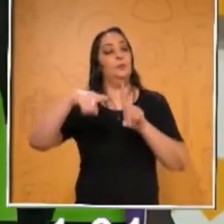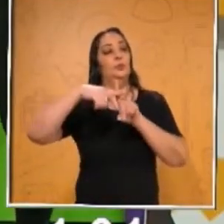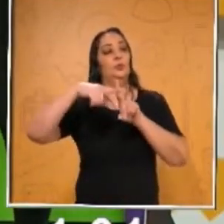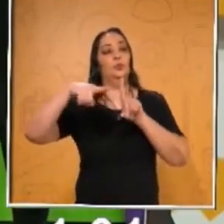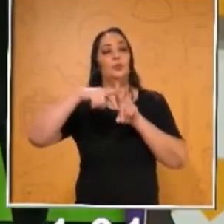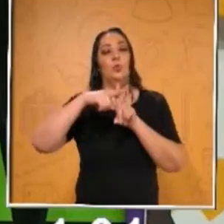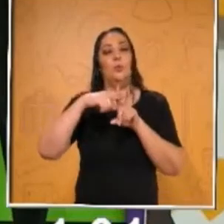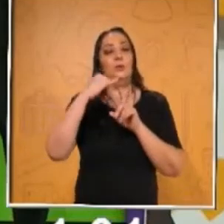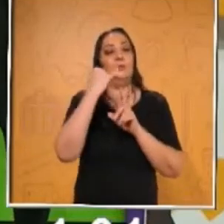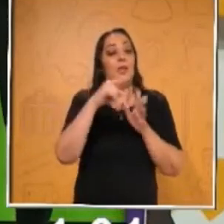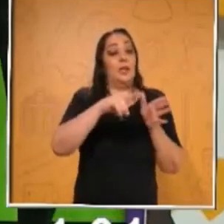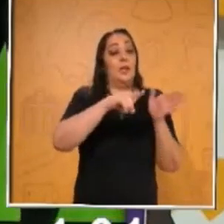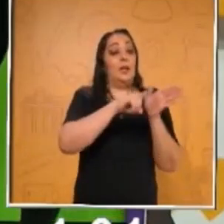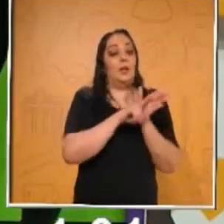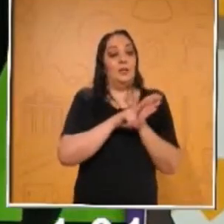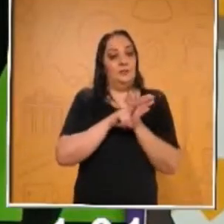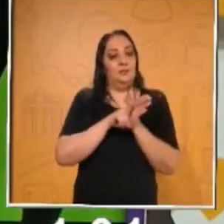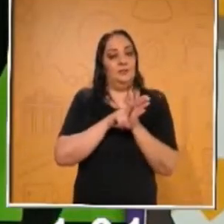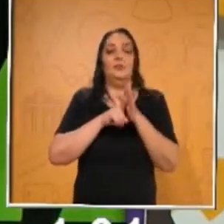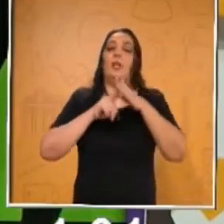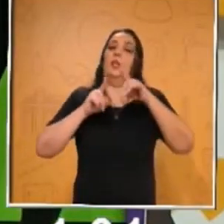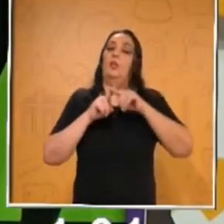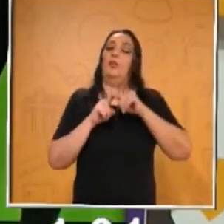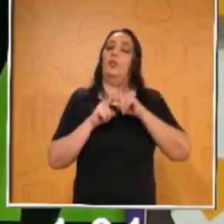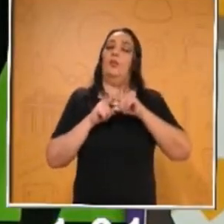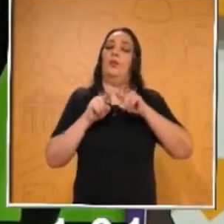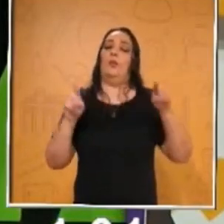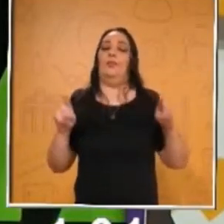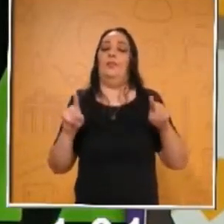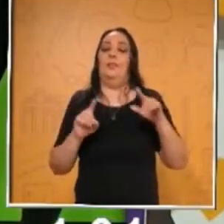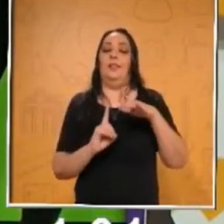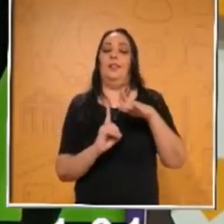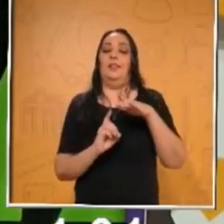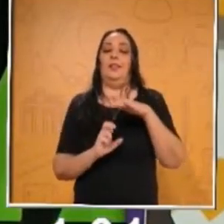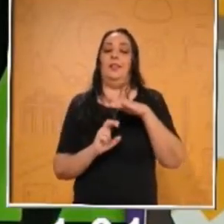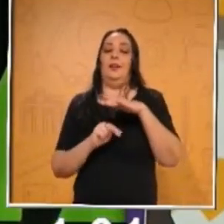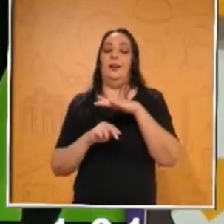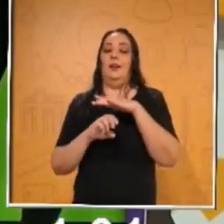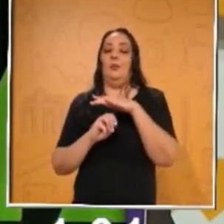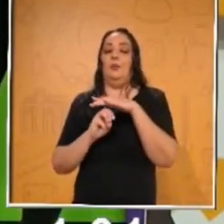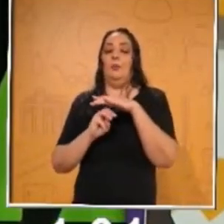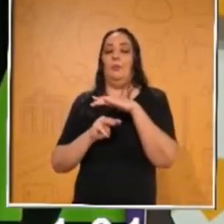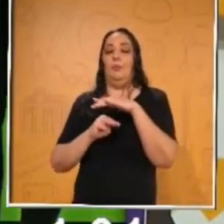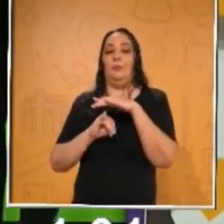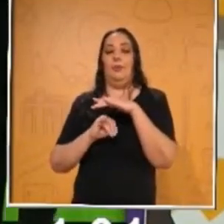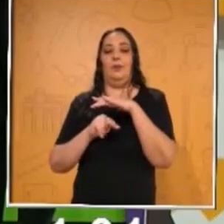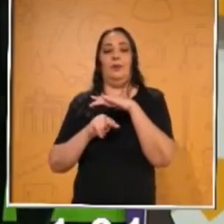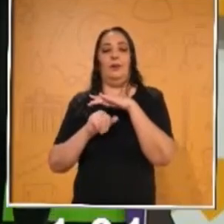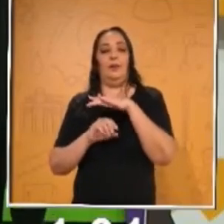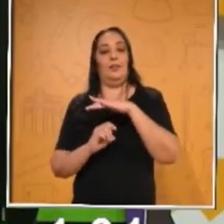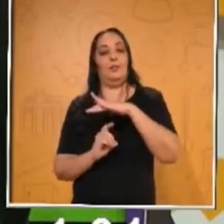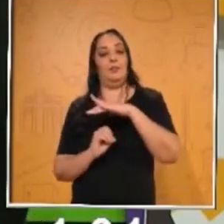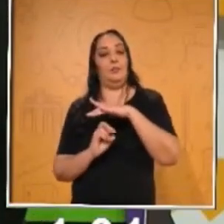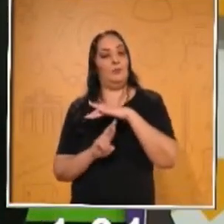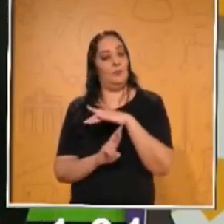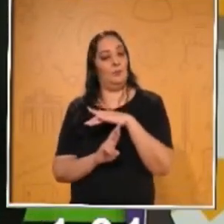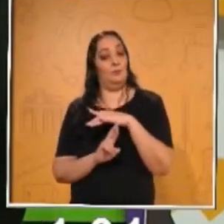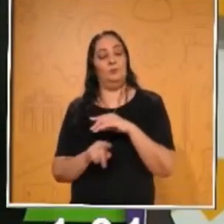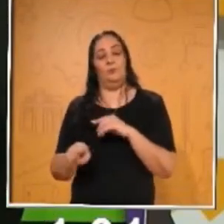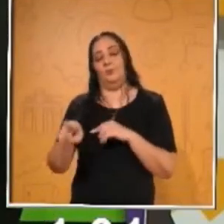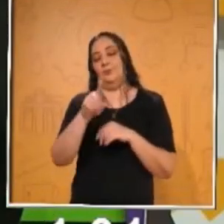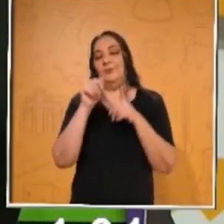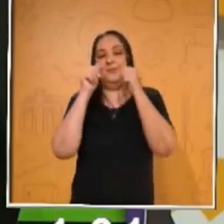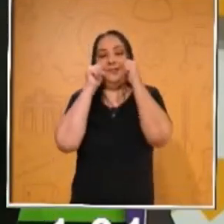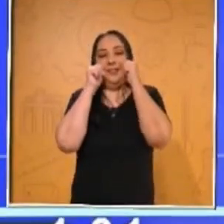restas, ahora con distinto denominador. ¿De acuerdo? Aquí es donde sí les voy a pedir que